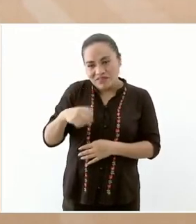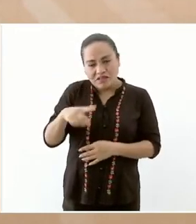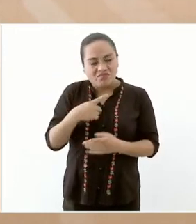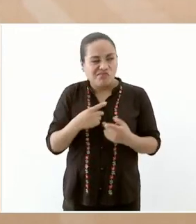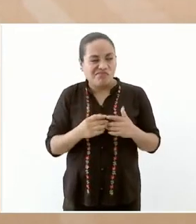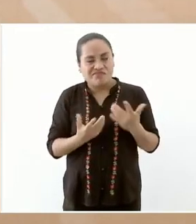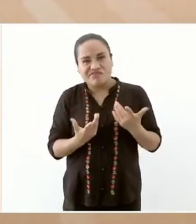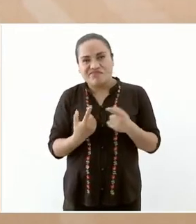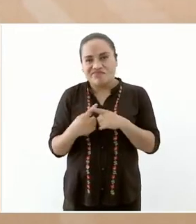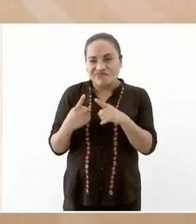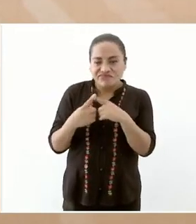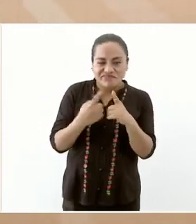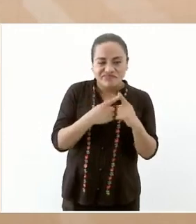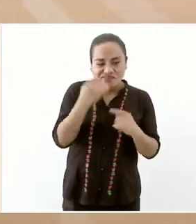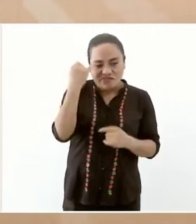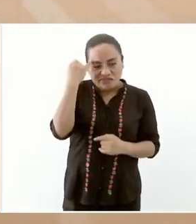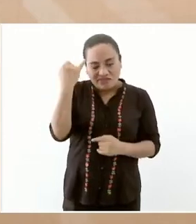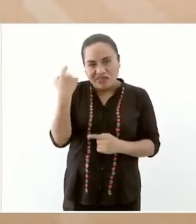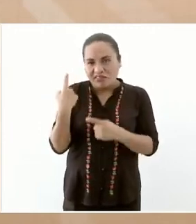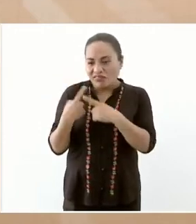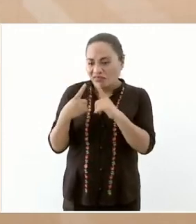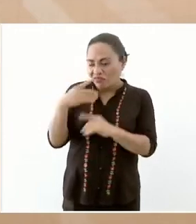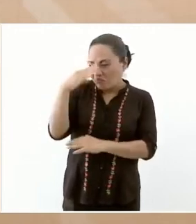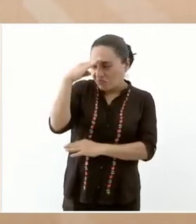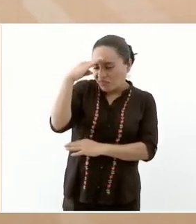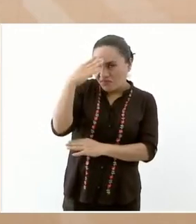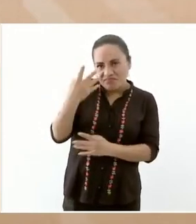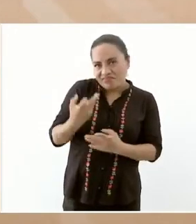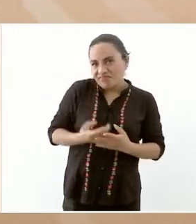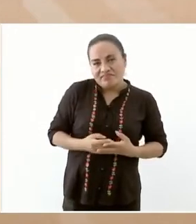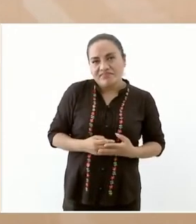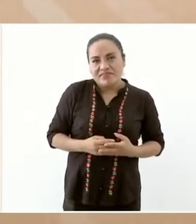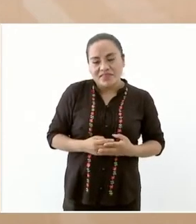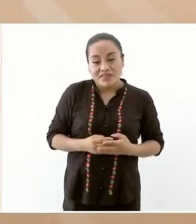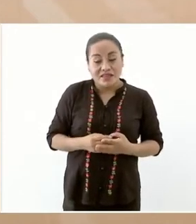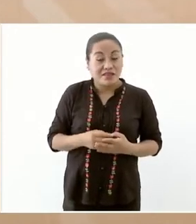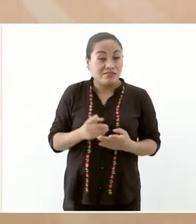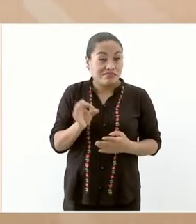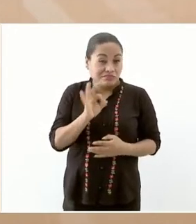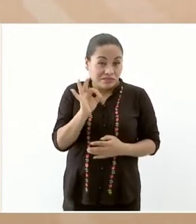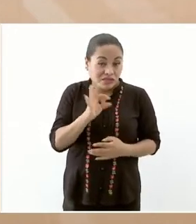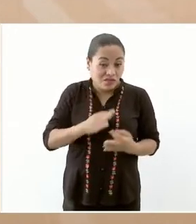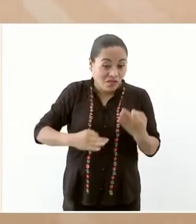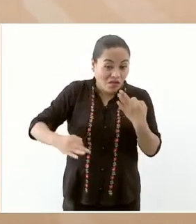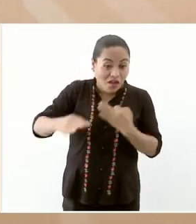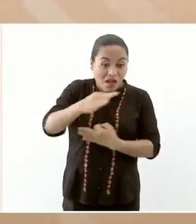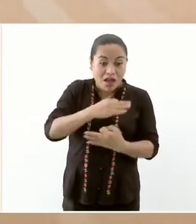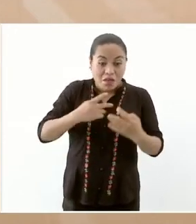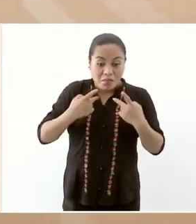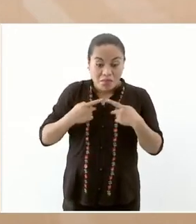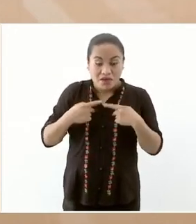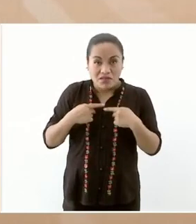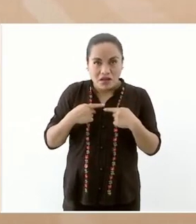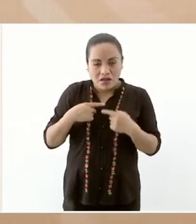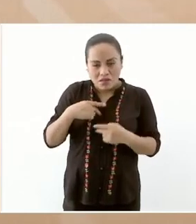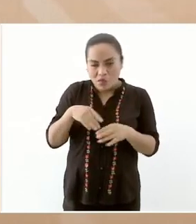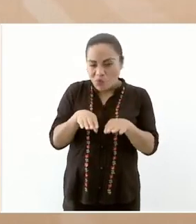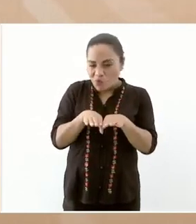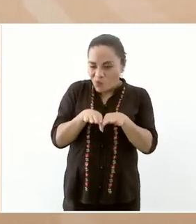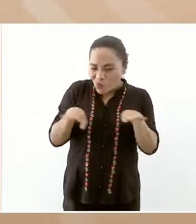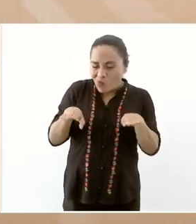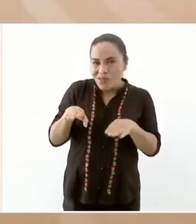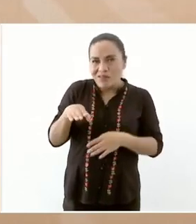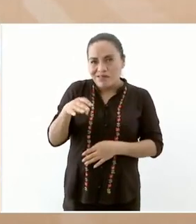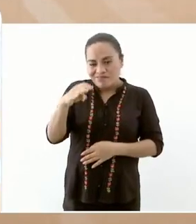si todos pensáramos de la misma manera si hubiese un pensamiento único sería